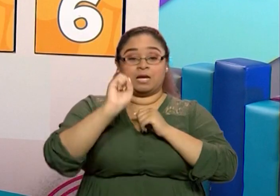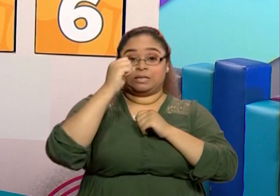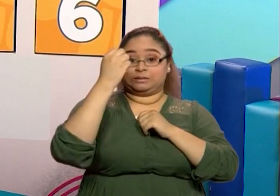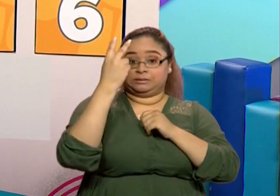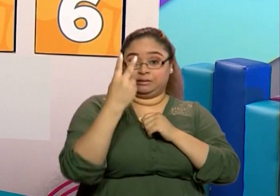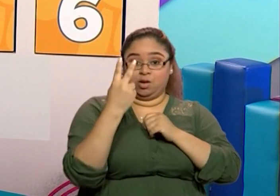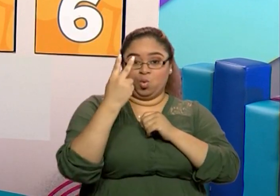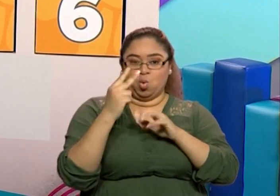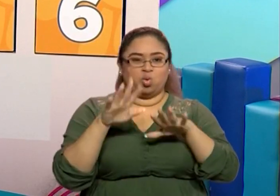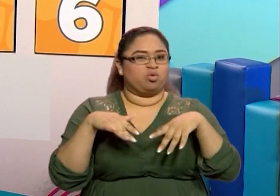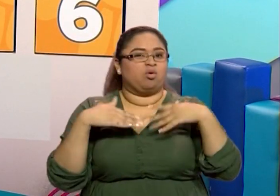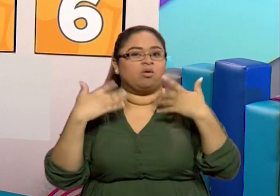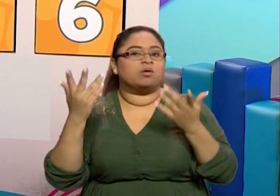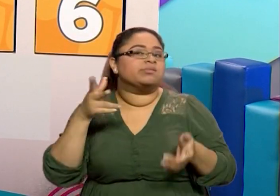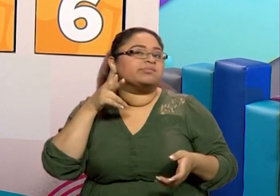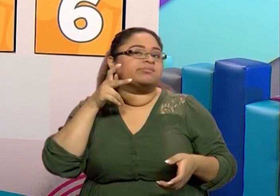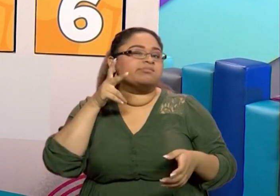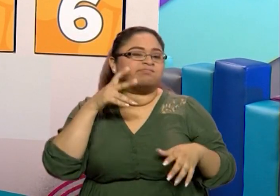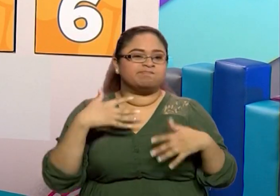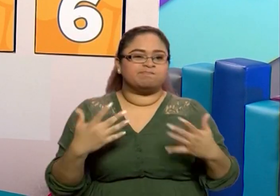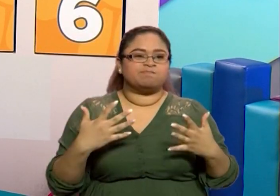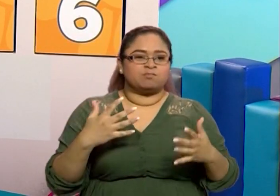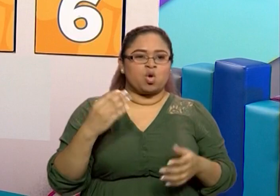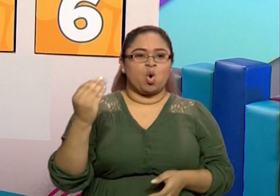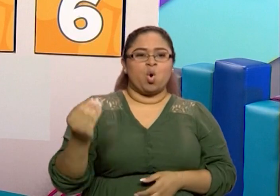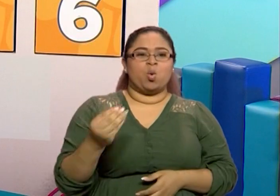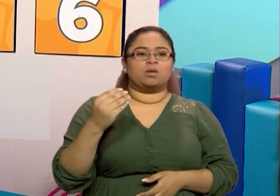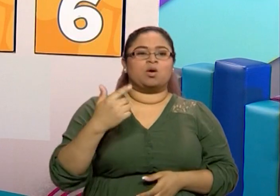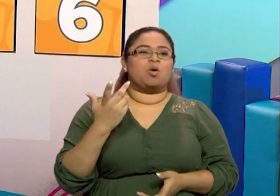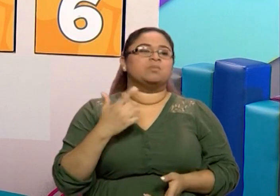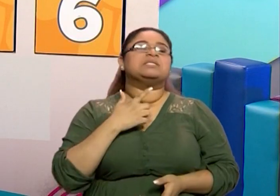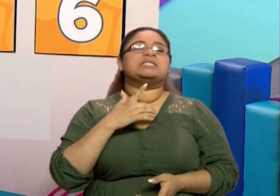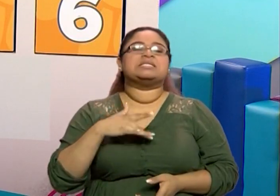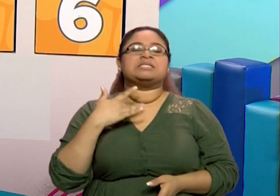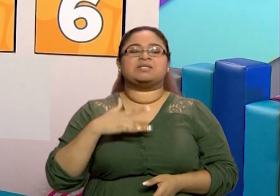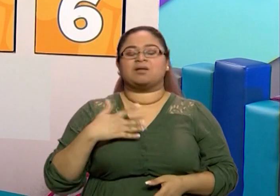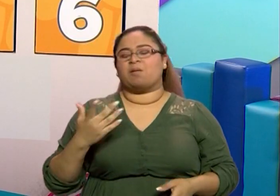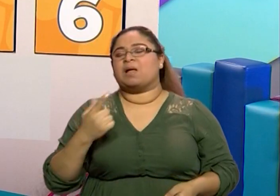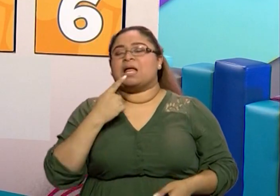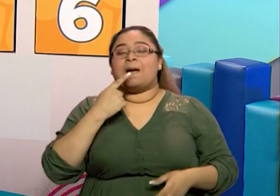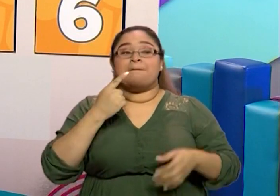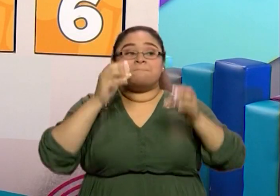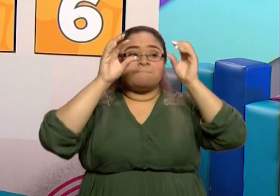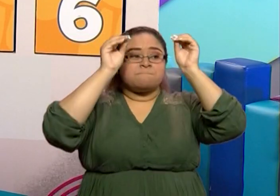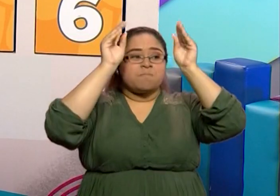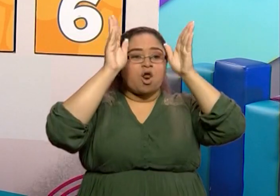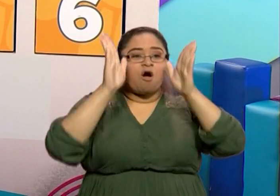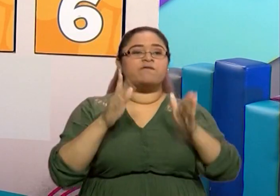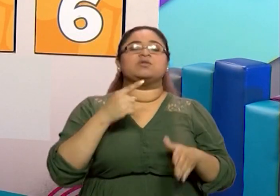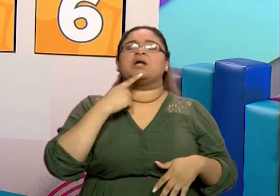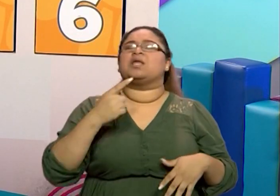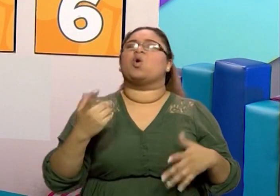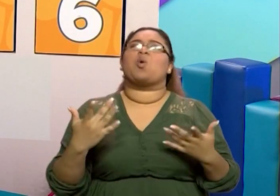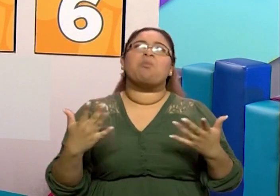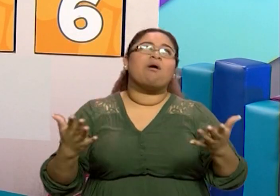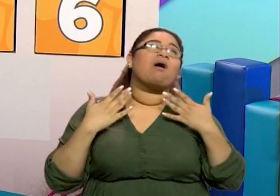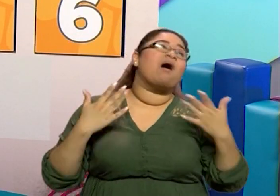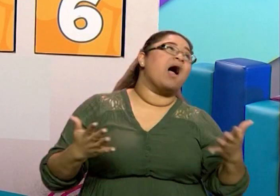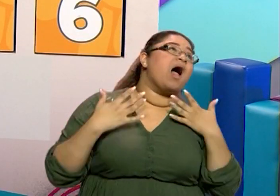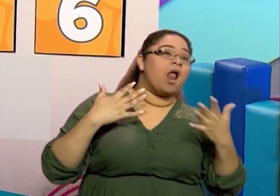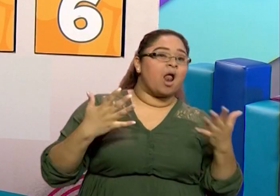atmosférico es cuando... La maestra de mí antes tenía que tener mucha calor cuando el sol está como